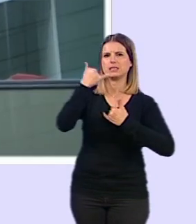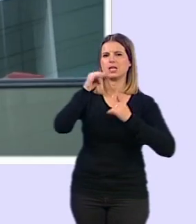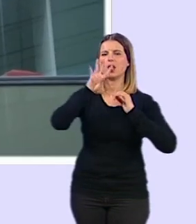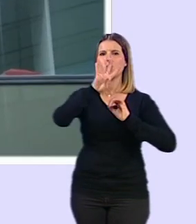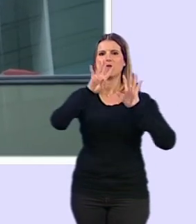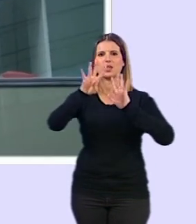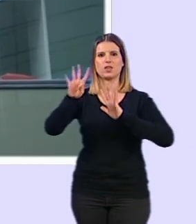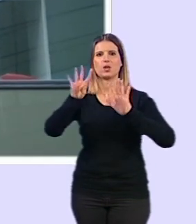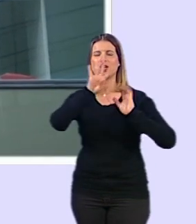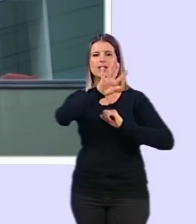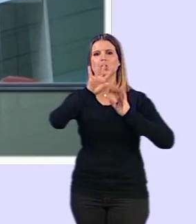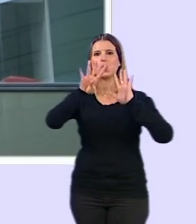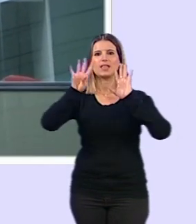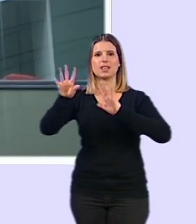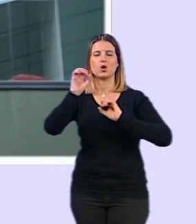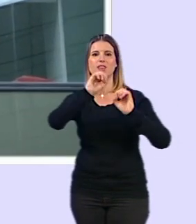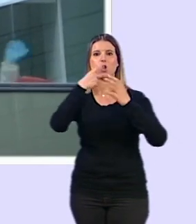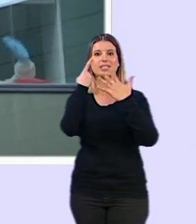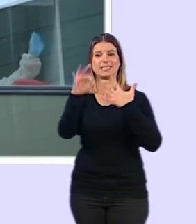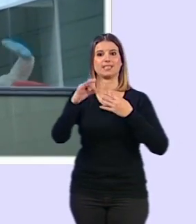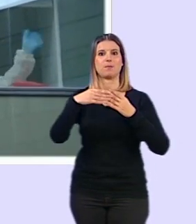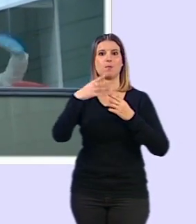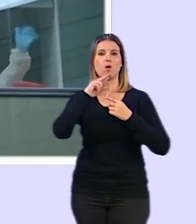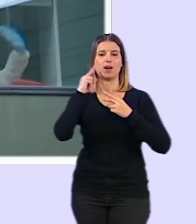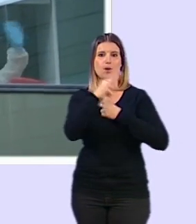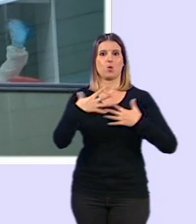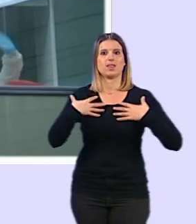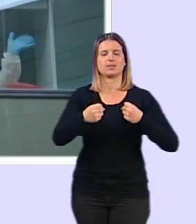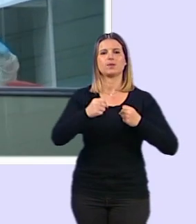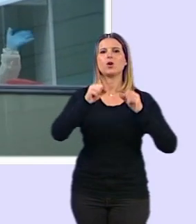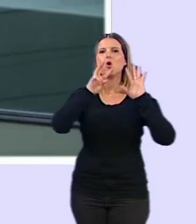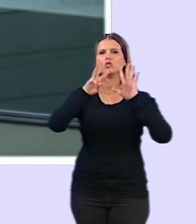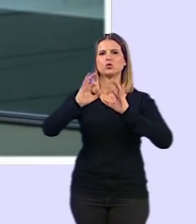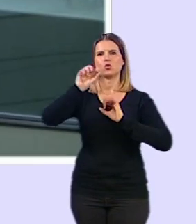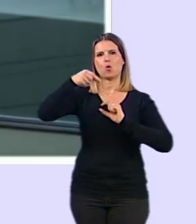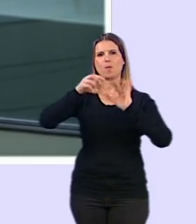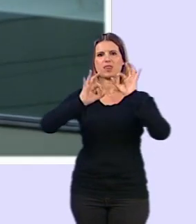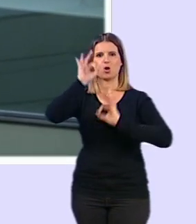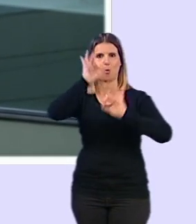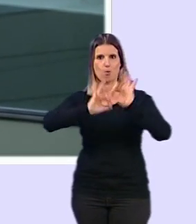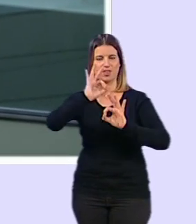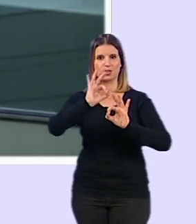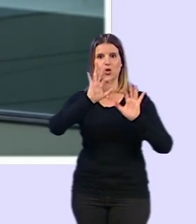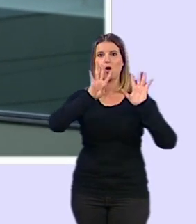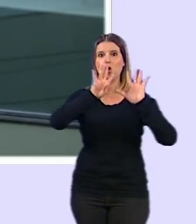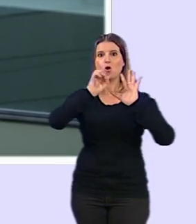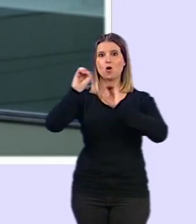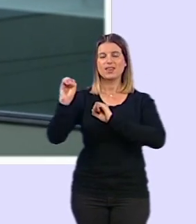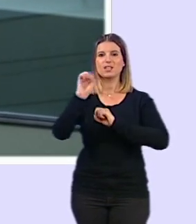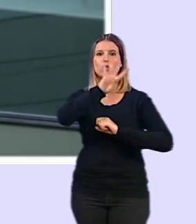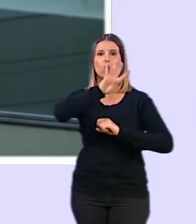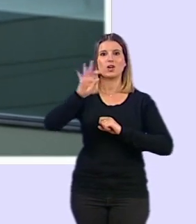.55545.060 de salud responde el 88,5% y a través del 900.400